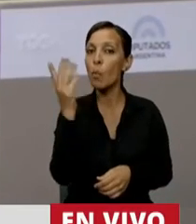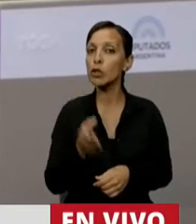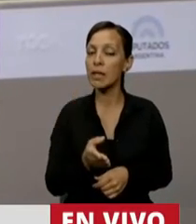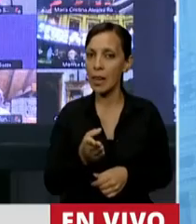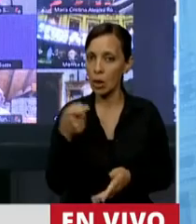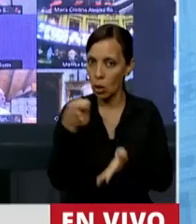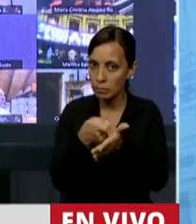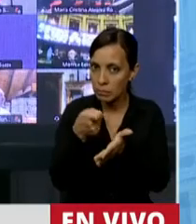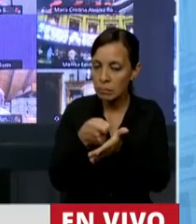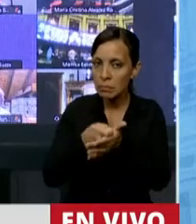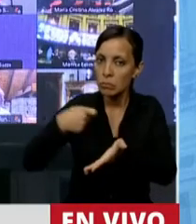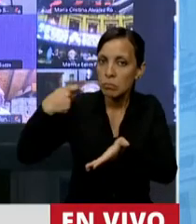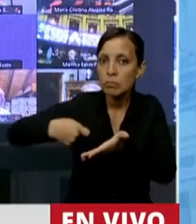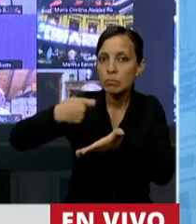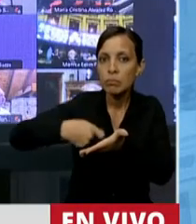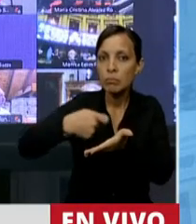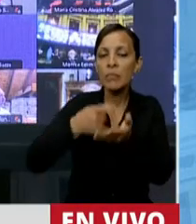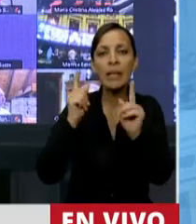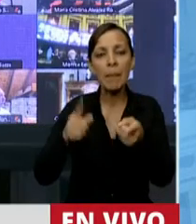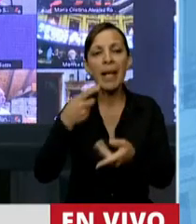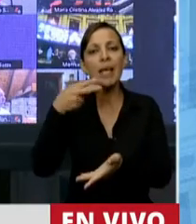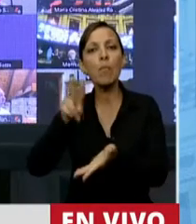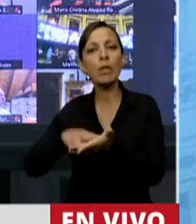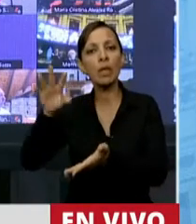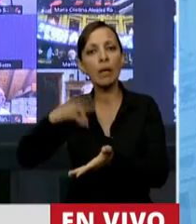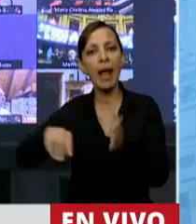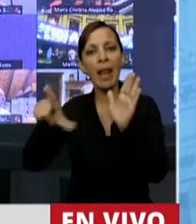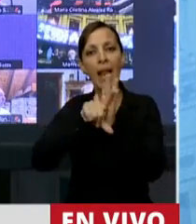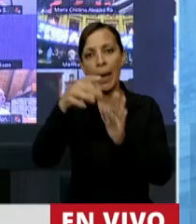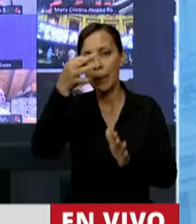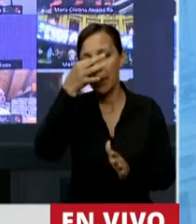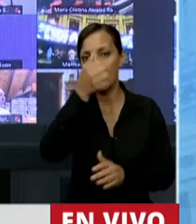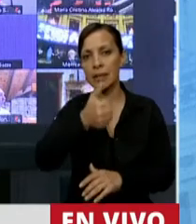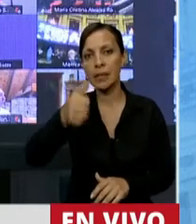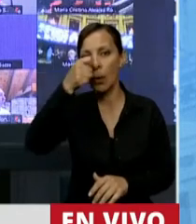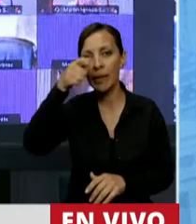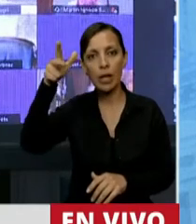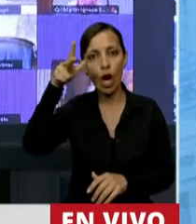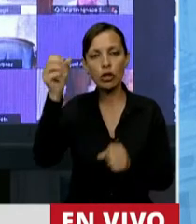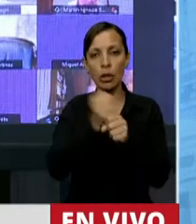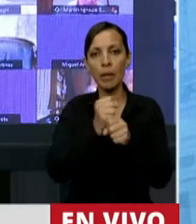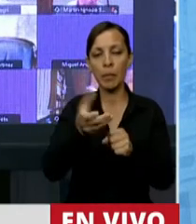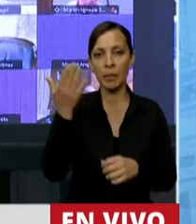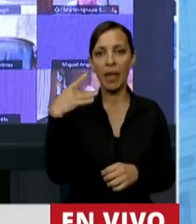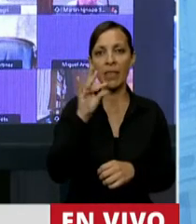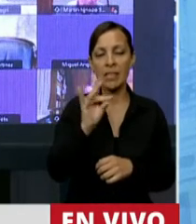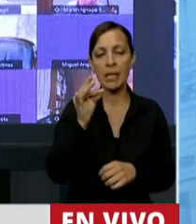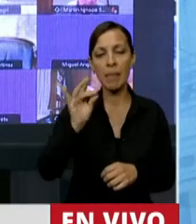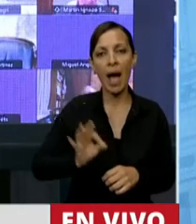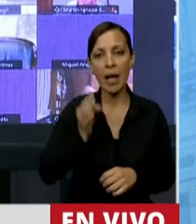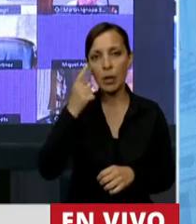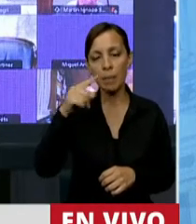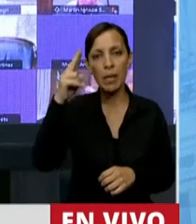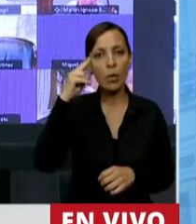Y venimos pagando el impuesto a las ganancias, ley 20.628, sancionada en diciembre del año